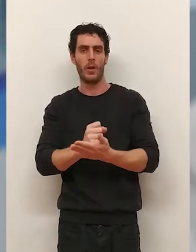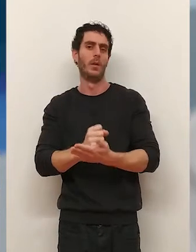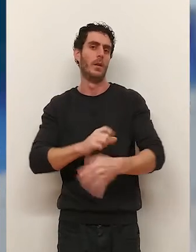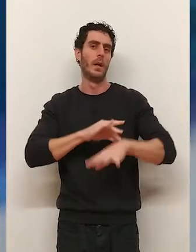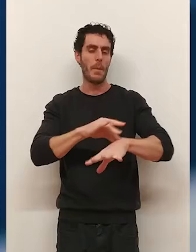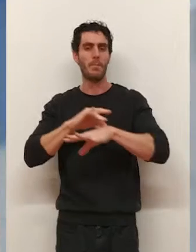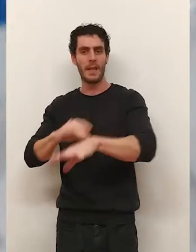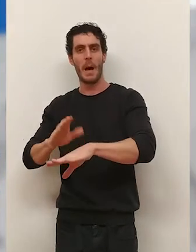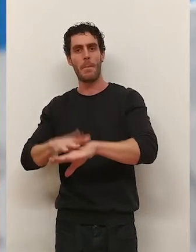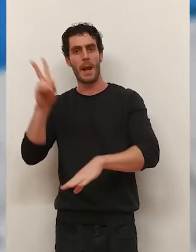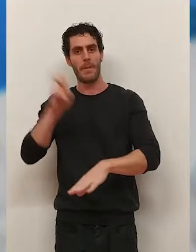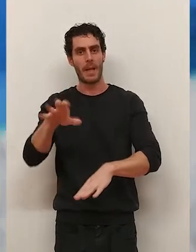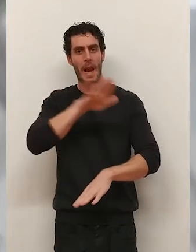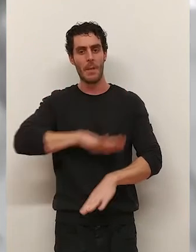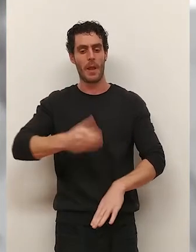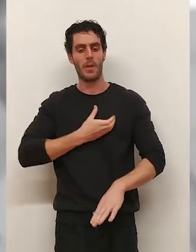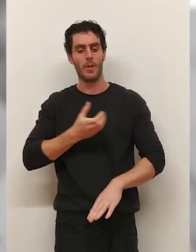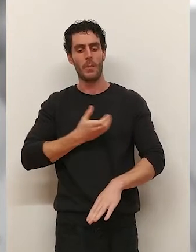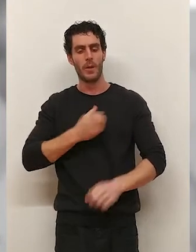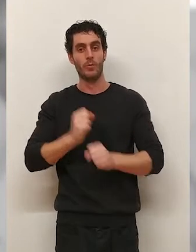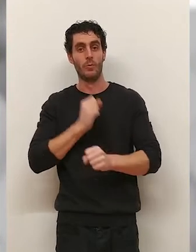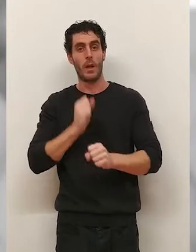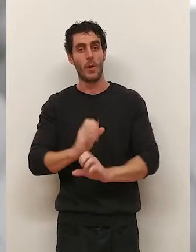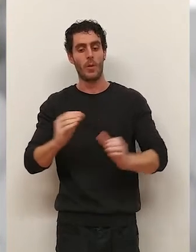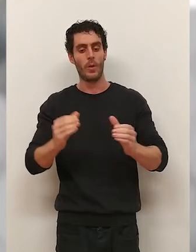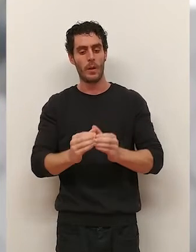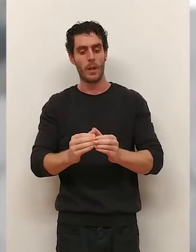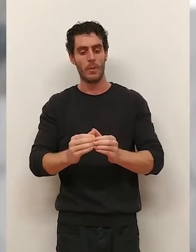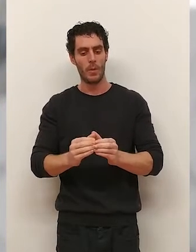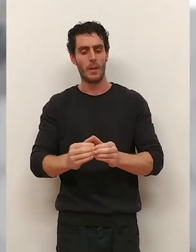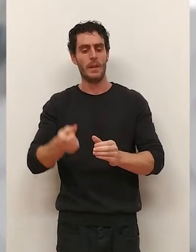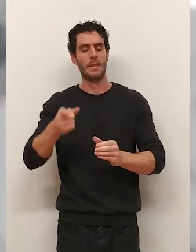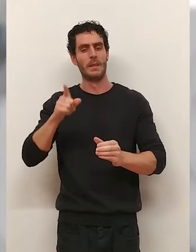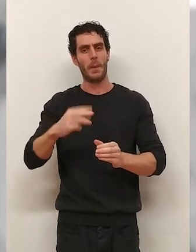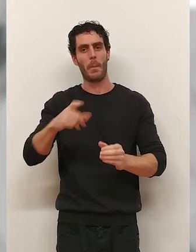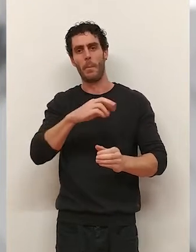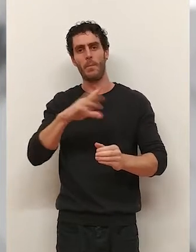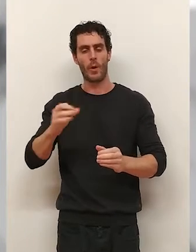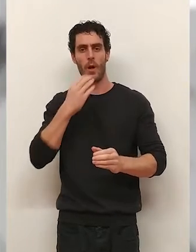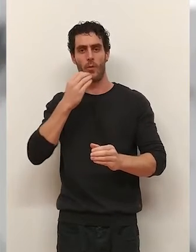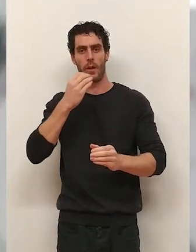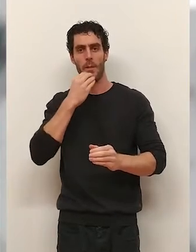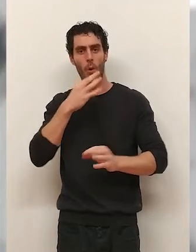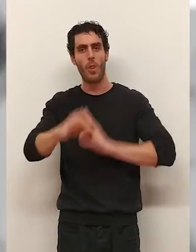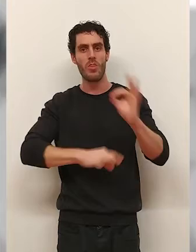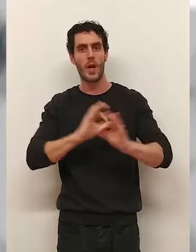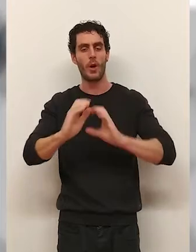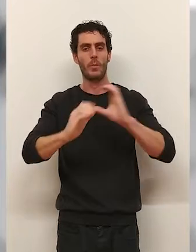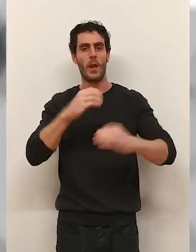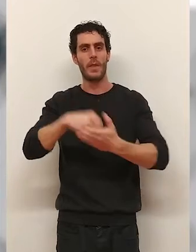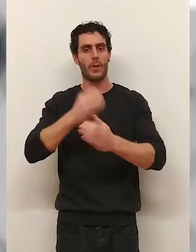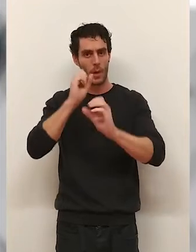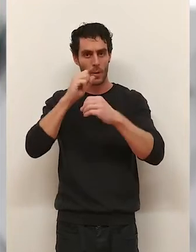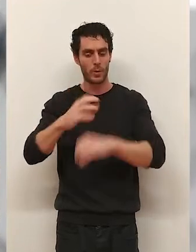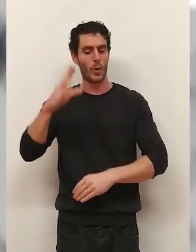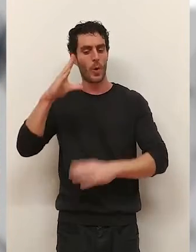acerquen ese día a la plaza del Ayuntamiento. Una acción colectiva a la que se unirán otras, como un ciclo de conversaciones en el laboratorio feminista